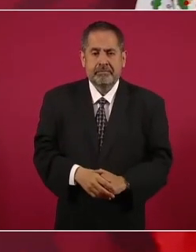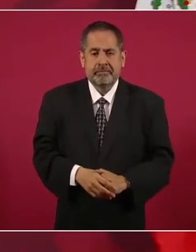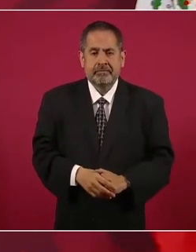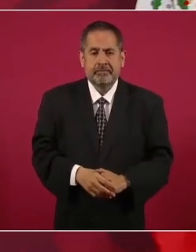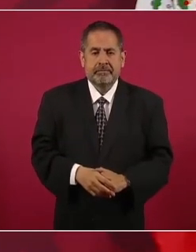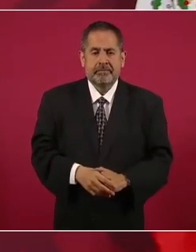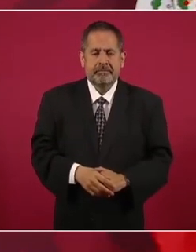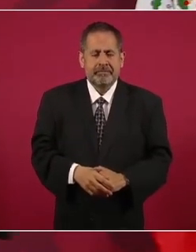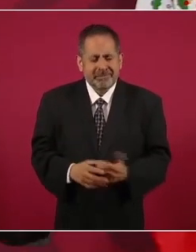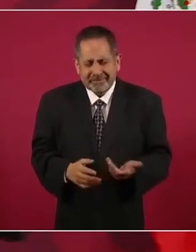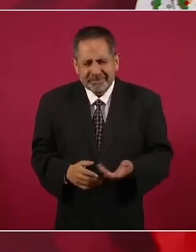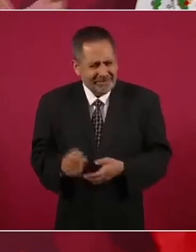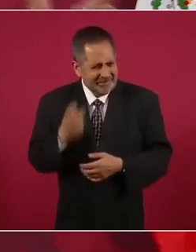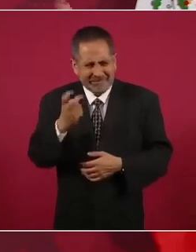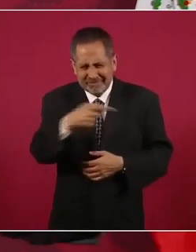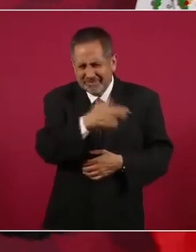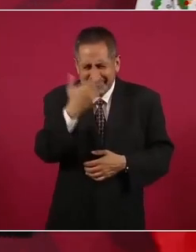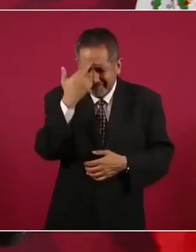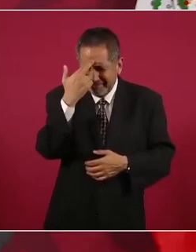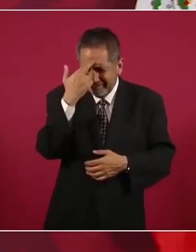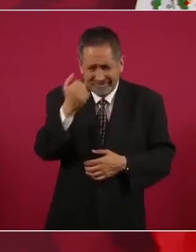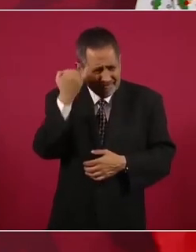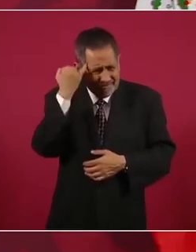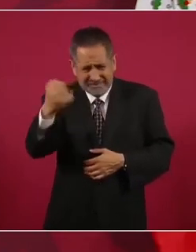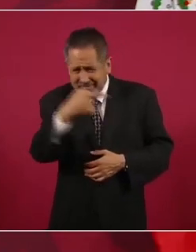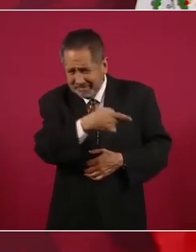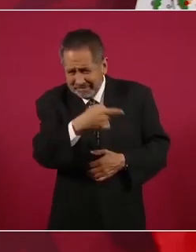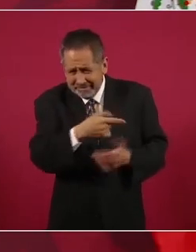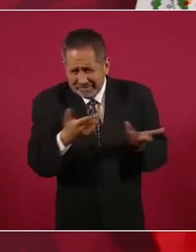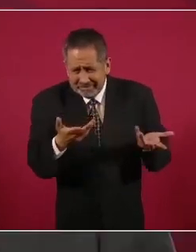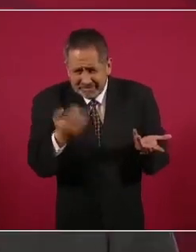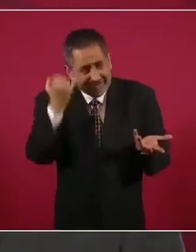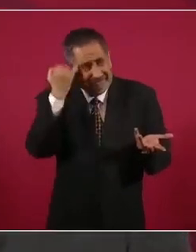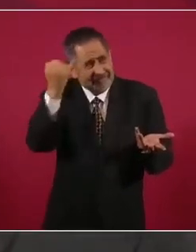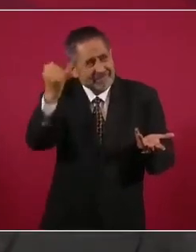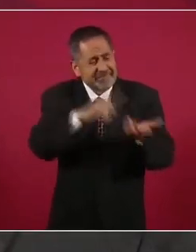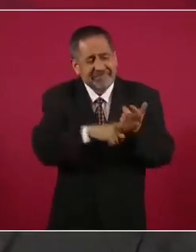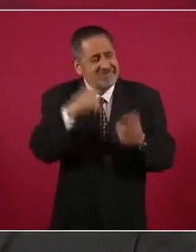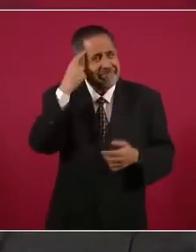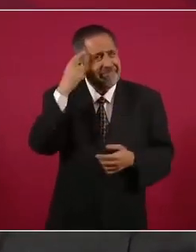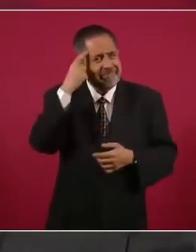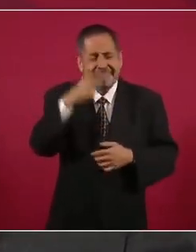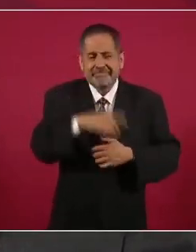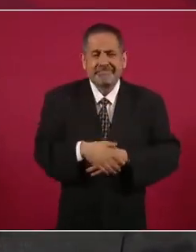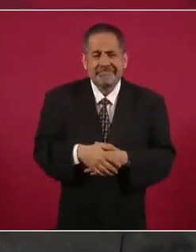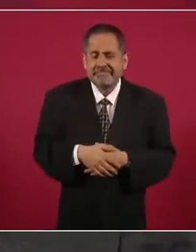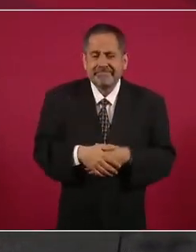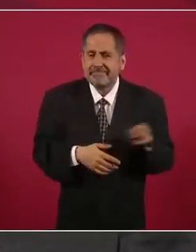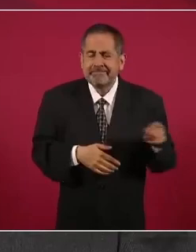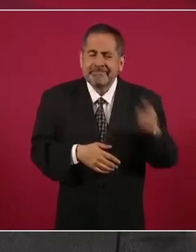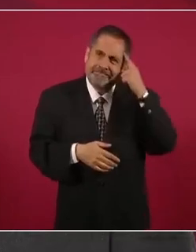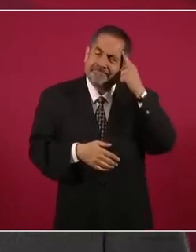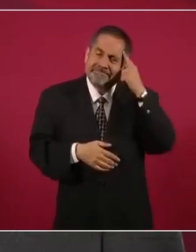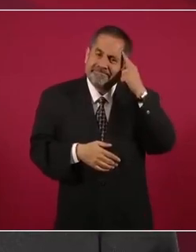Eso fue lo que él planteó. Fíjense en qué realidad andan.